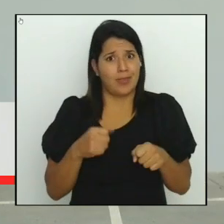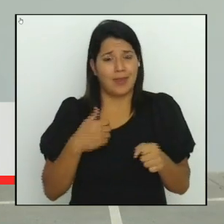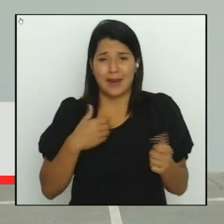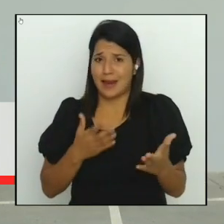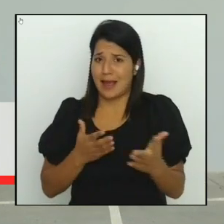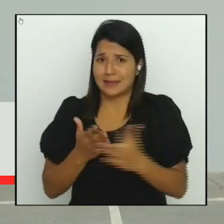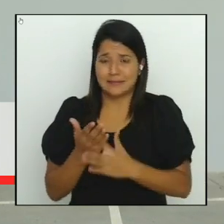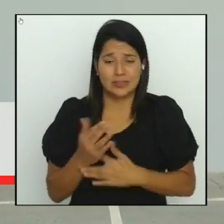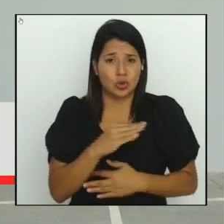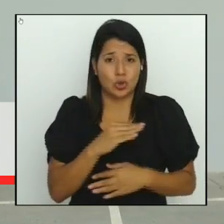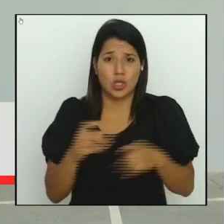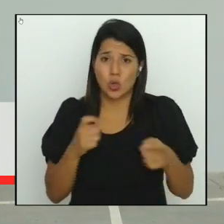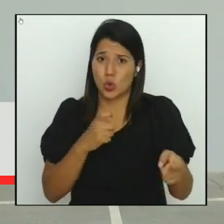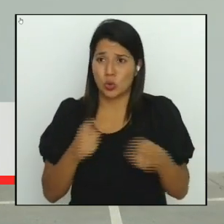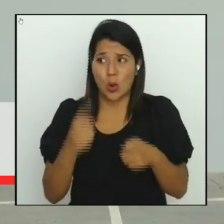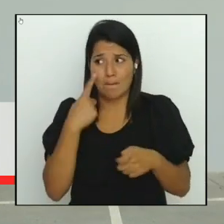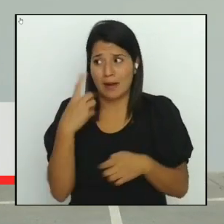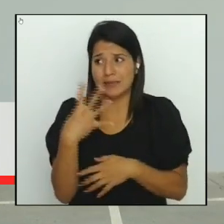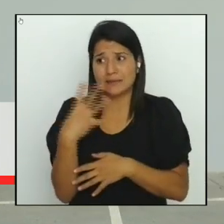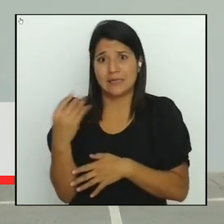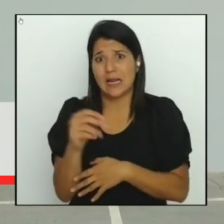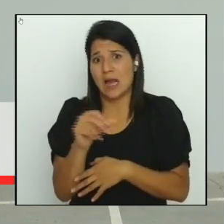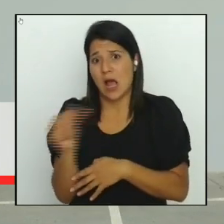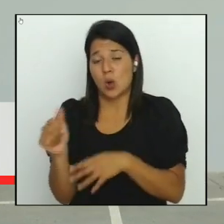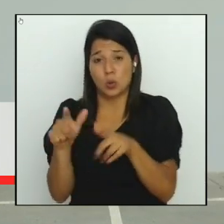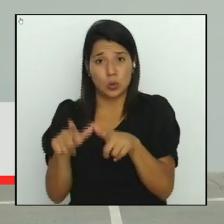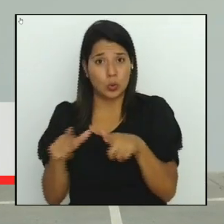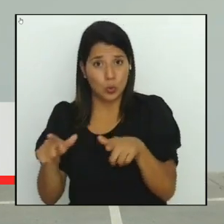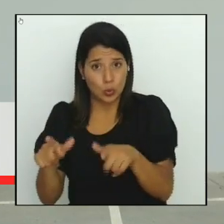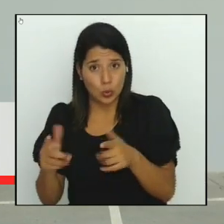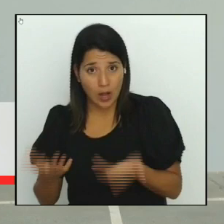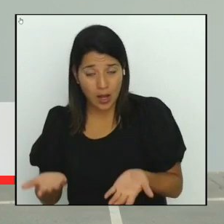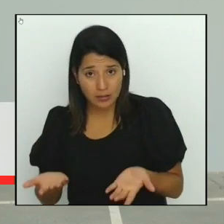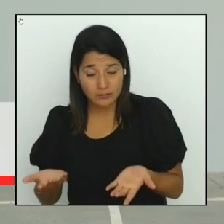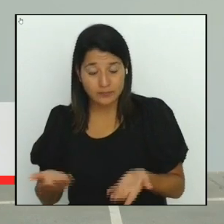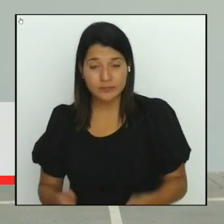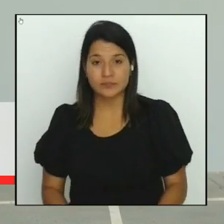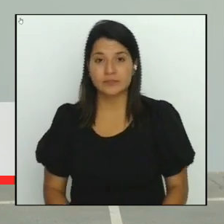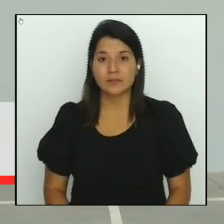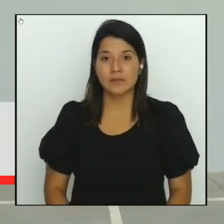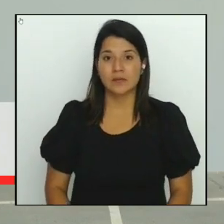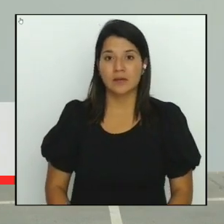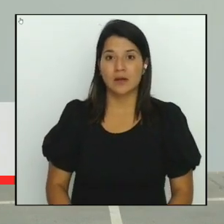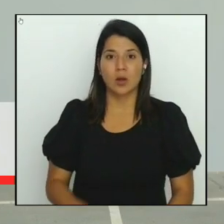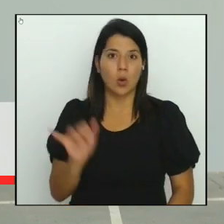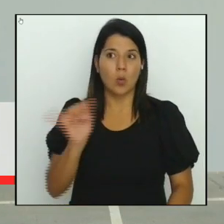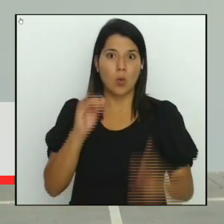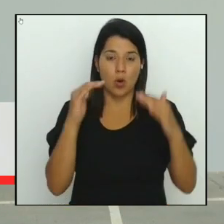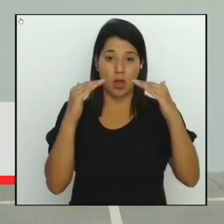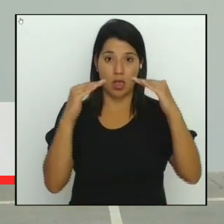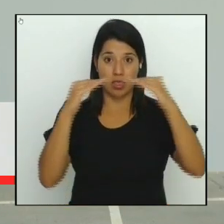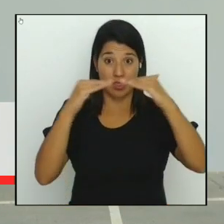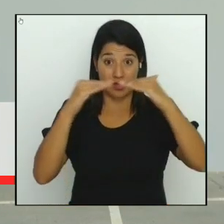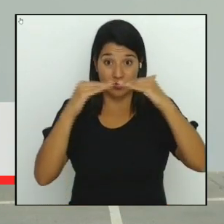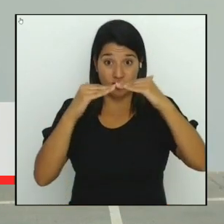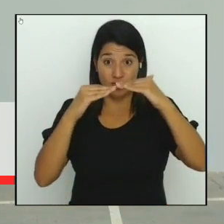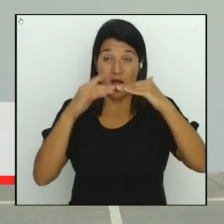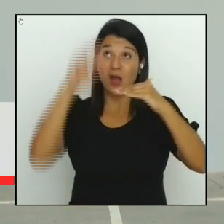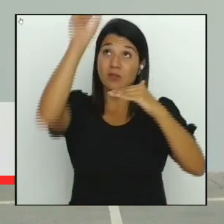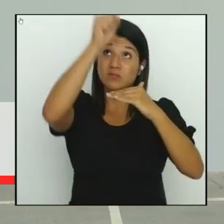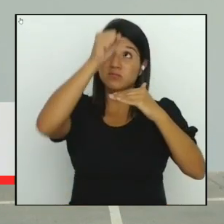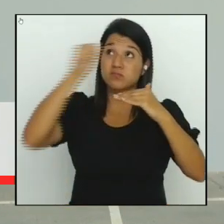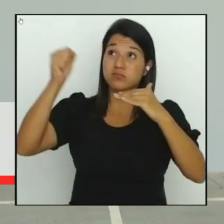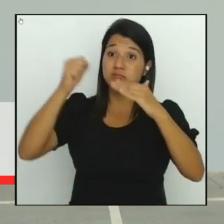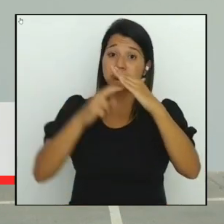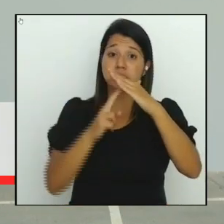otra parte, que sería la parte superior, digamos, de la edificación. Y eso, pues, se atenta contra la seguridad no